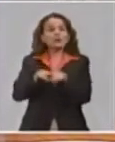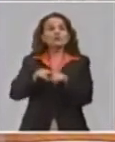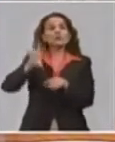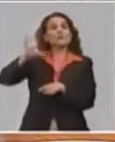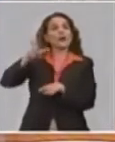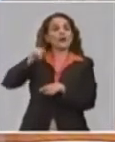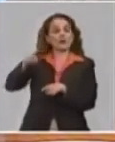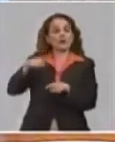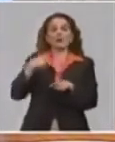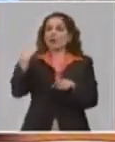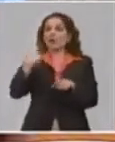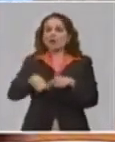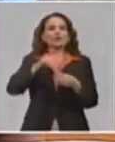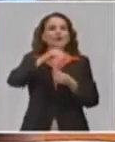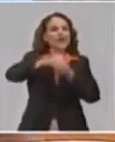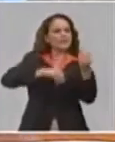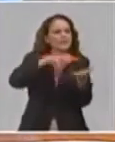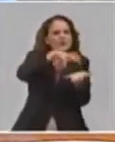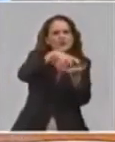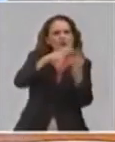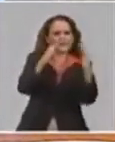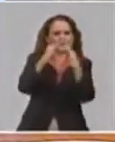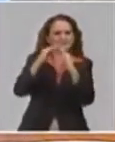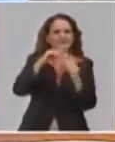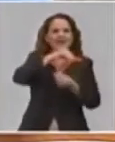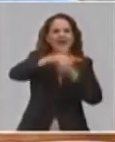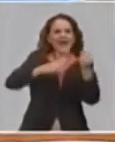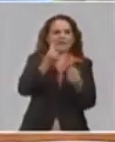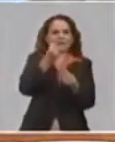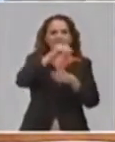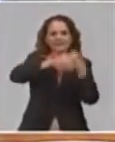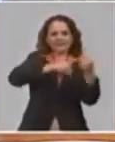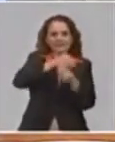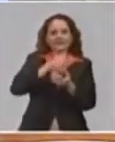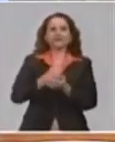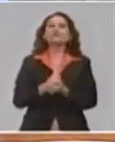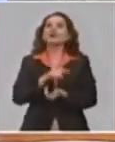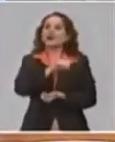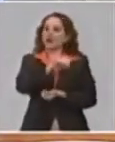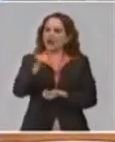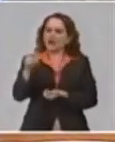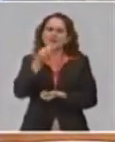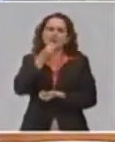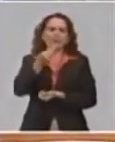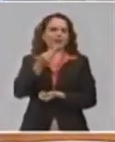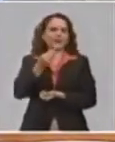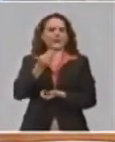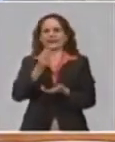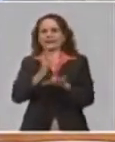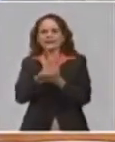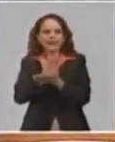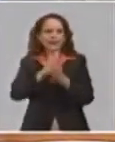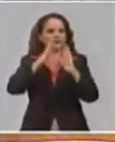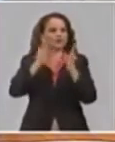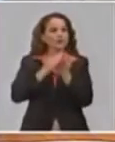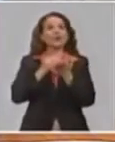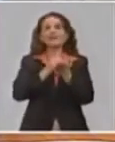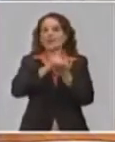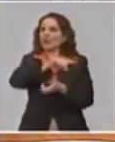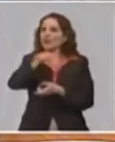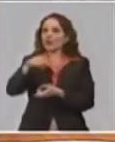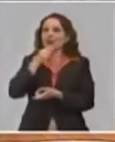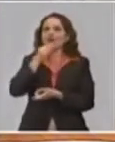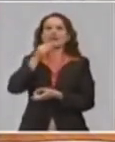CADECA para también poder implementar esta nómina electrónica y tratar de eliminar totalmente o por lo mayor posible